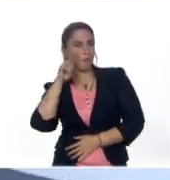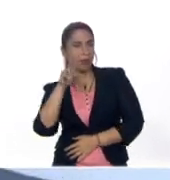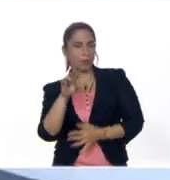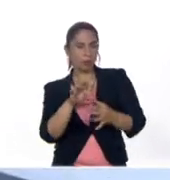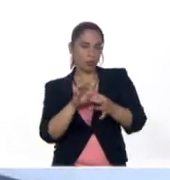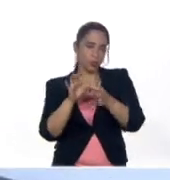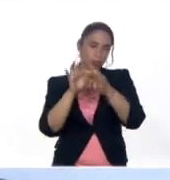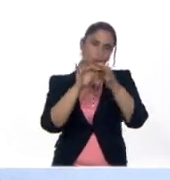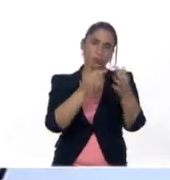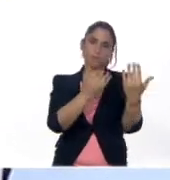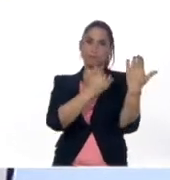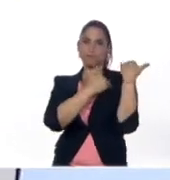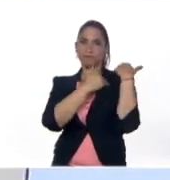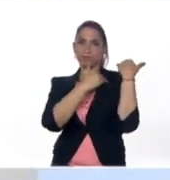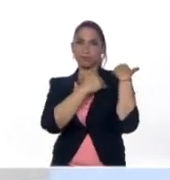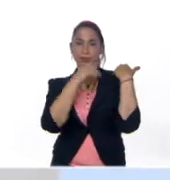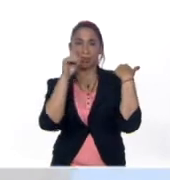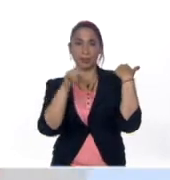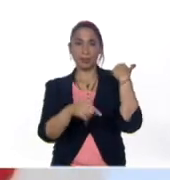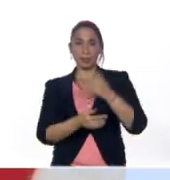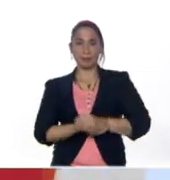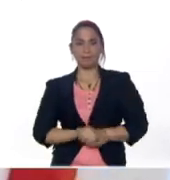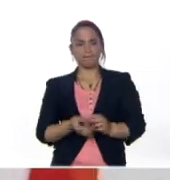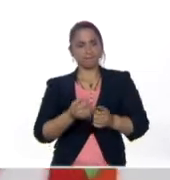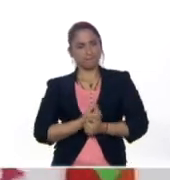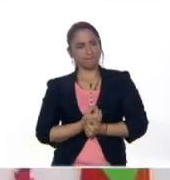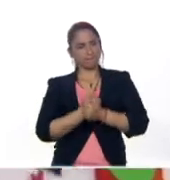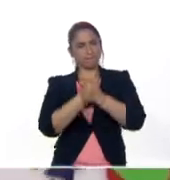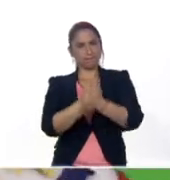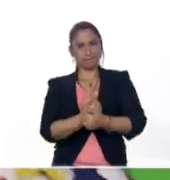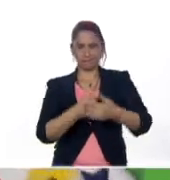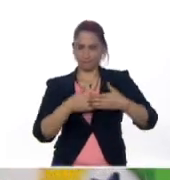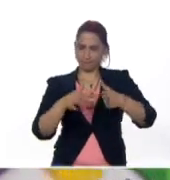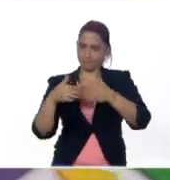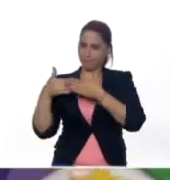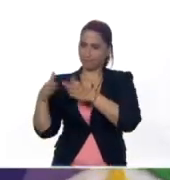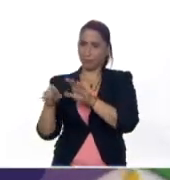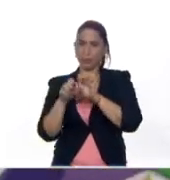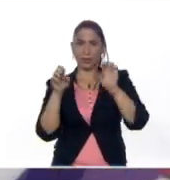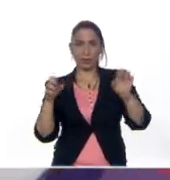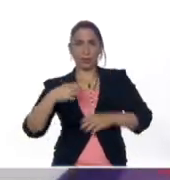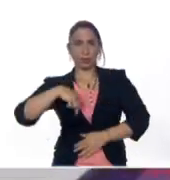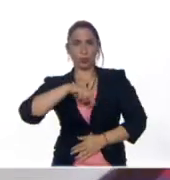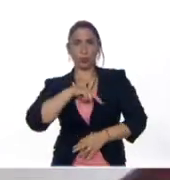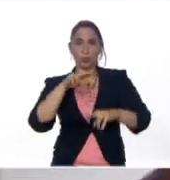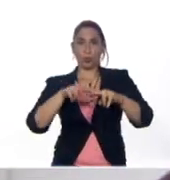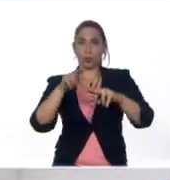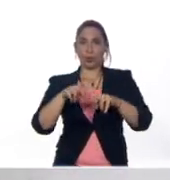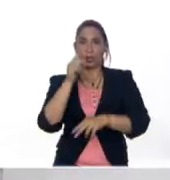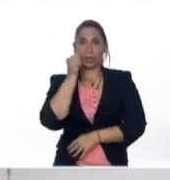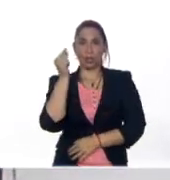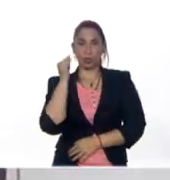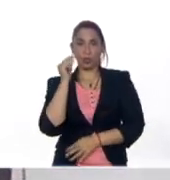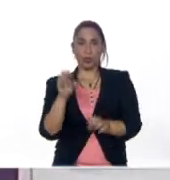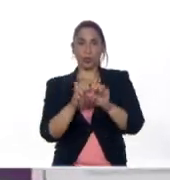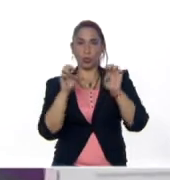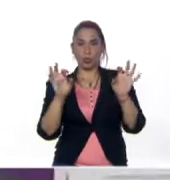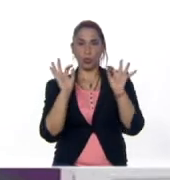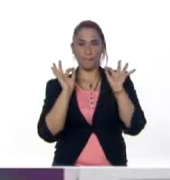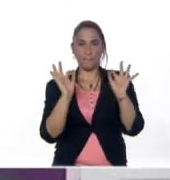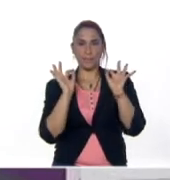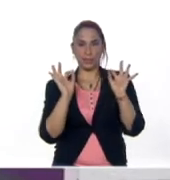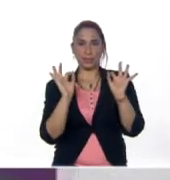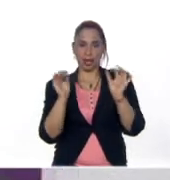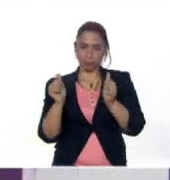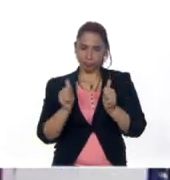unión esa responsabilidad y sobre todo ese amor para garantizar la educación de nuestros niños y niñas con necesidades educativas especiales.